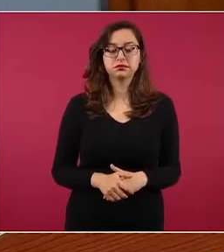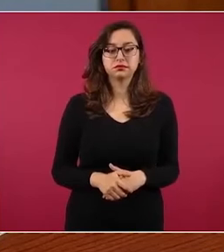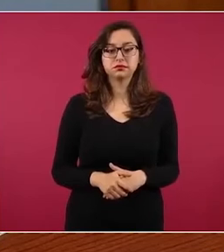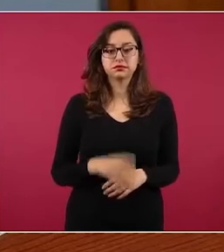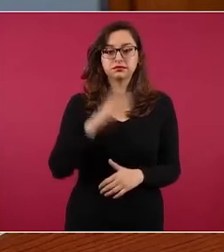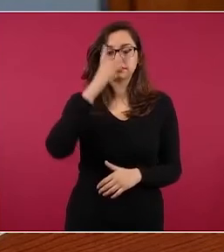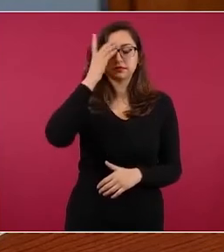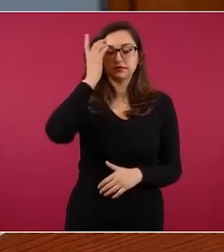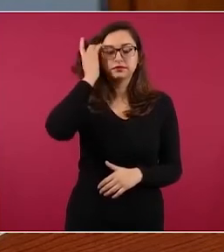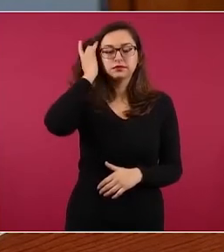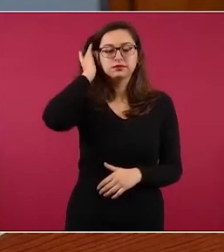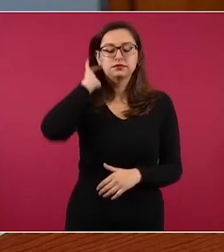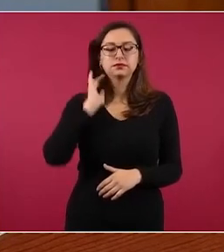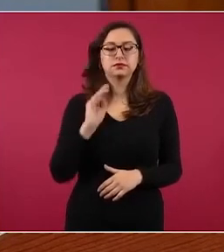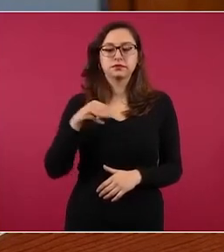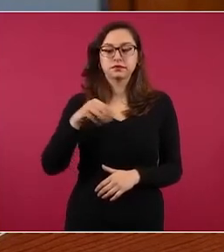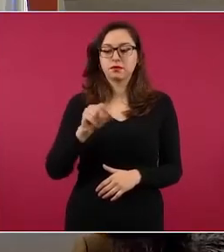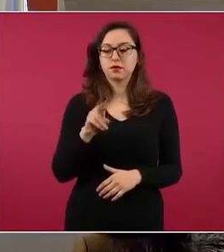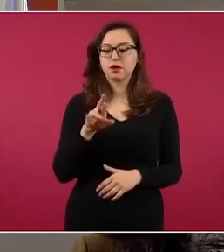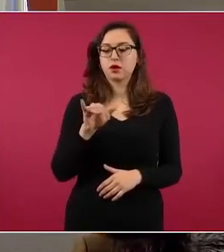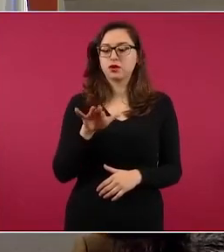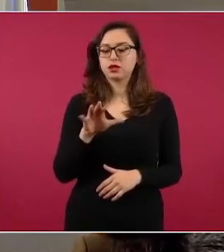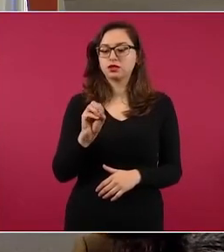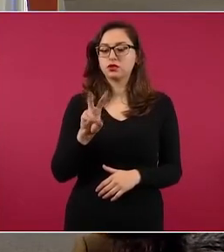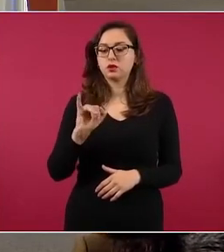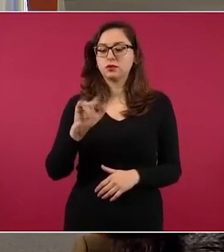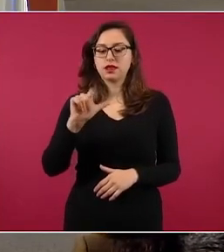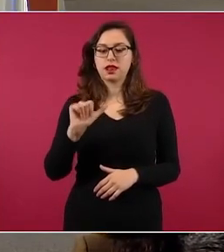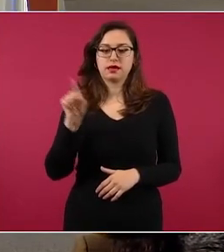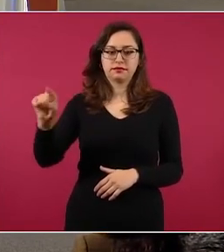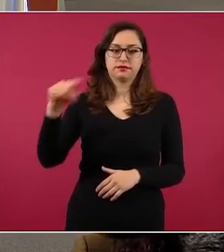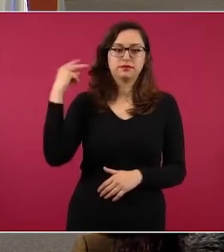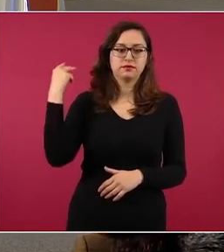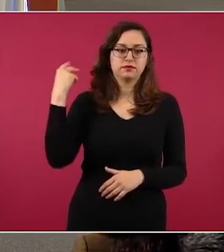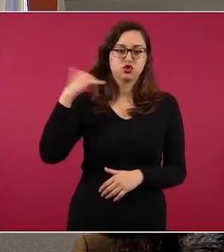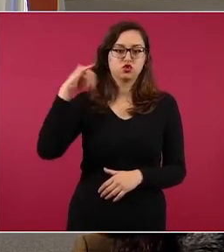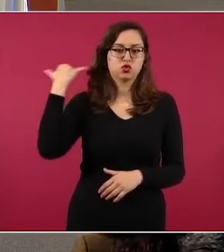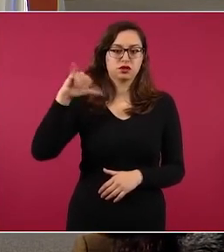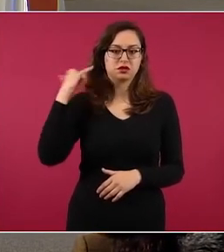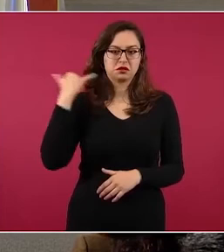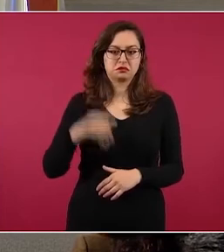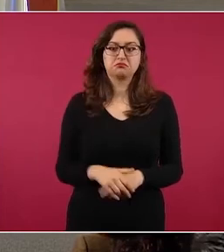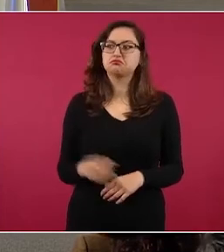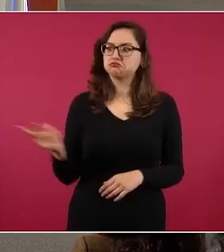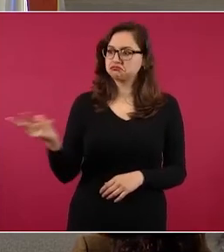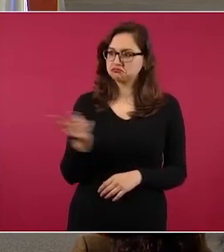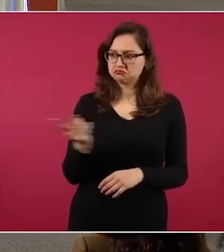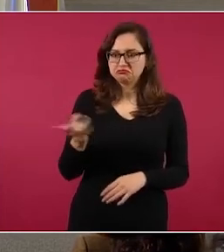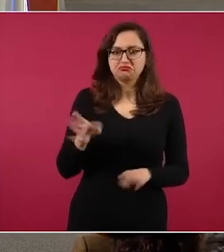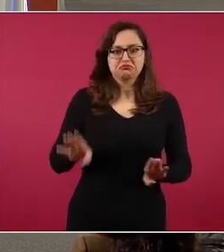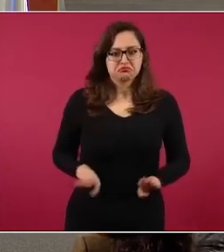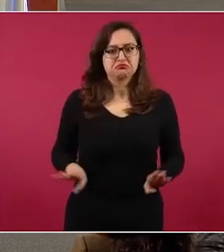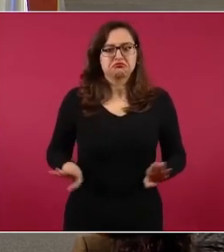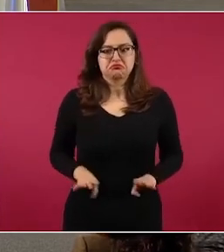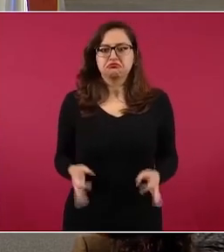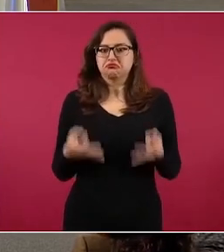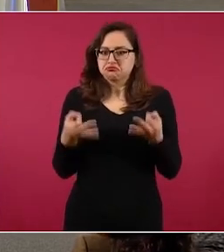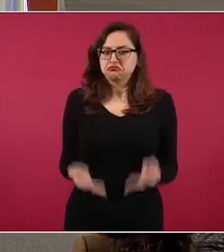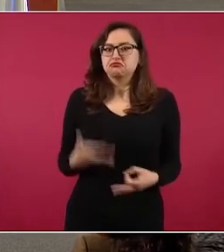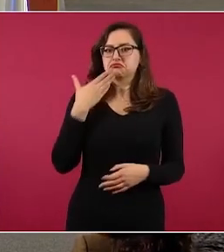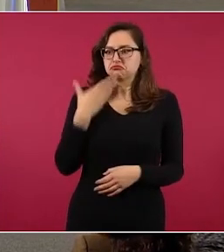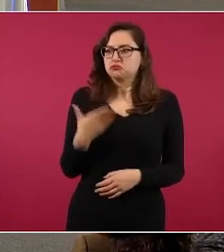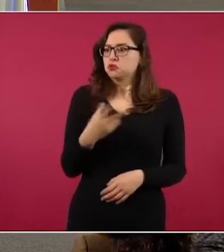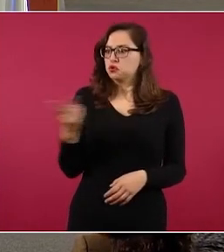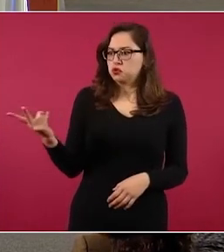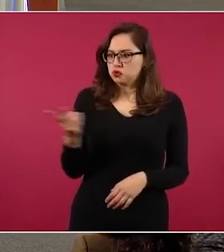Mauricio Vila, sí, es de Yucatán. Son muy buenas personas los dos, Mauricio Curi y